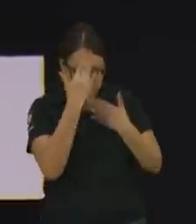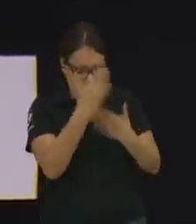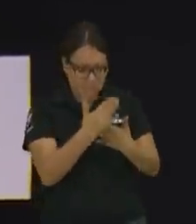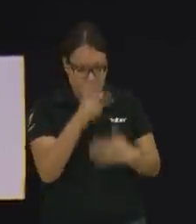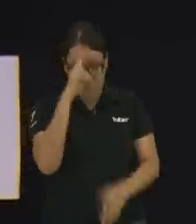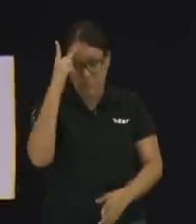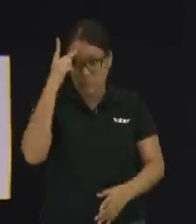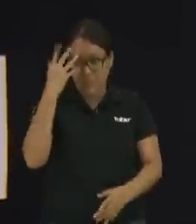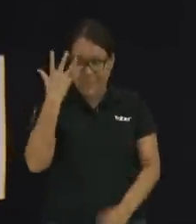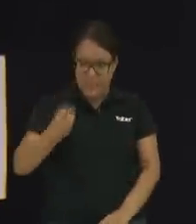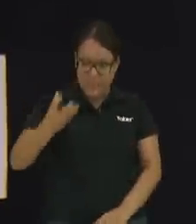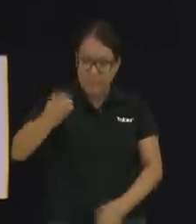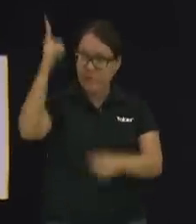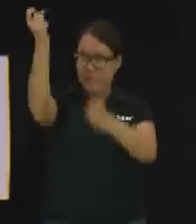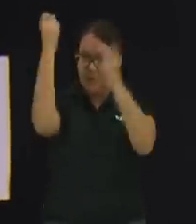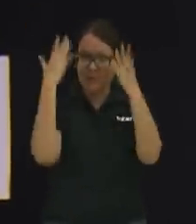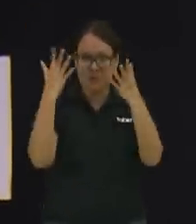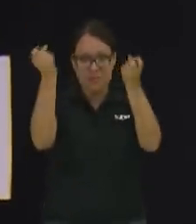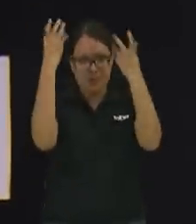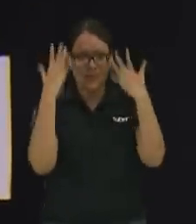bendecidos sobre la faz de la tierra